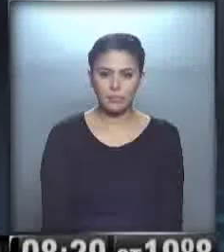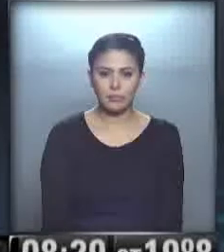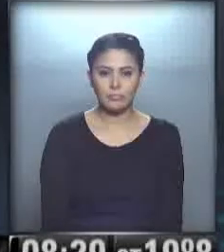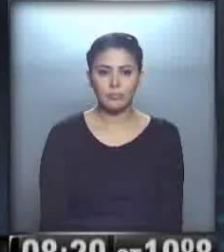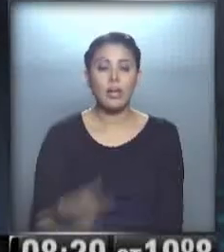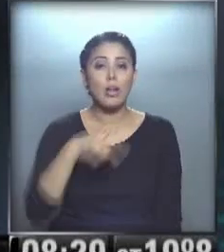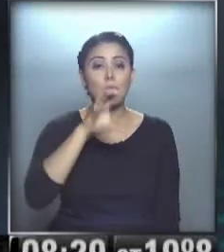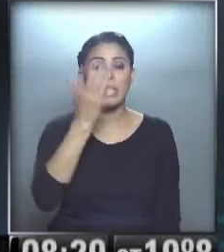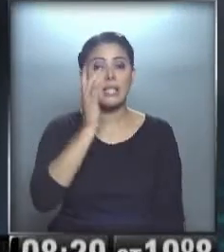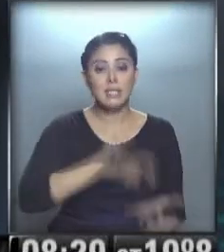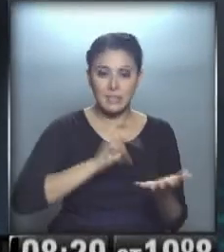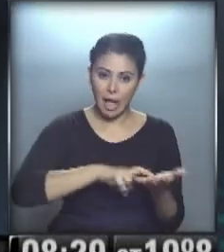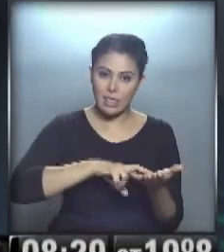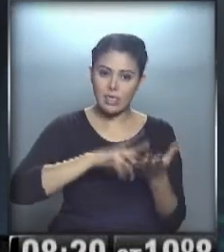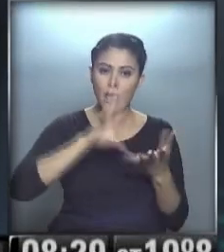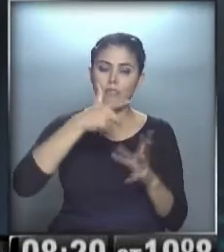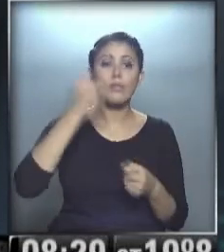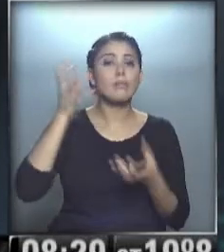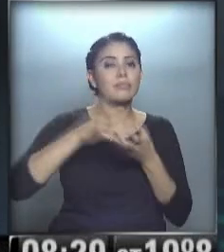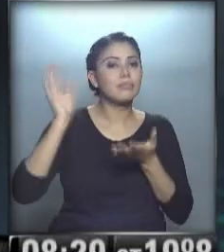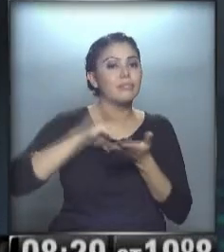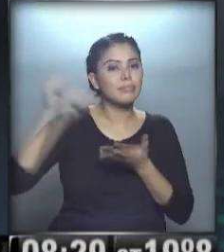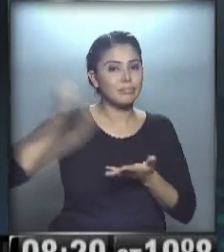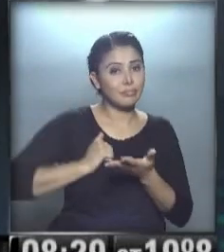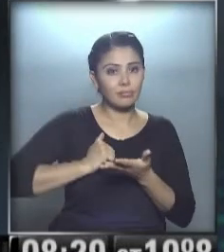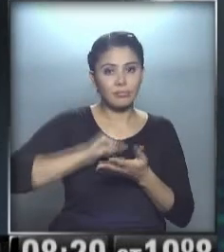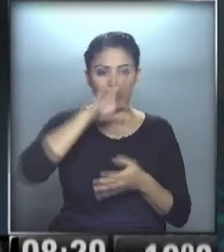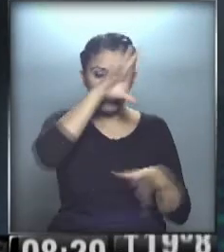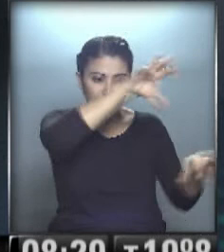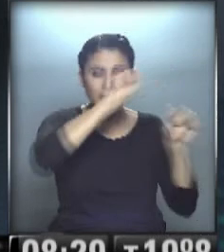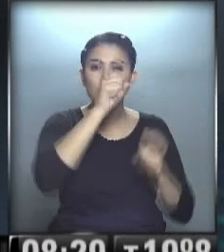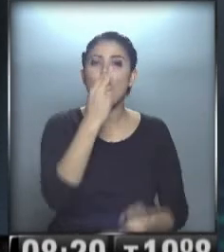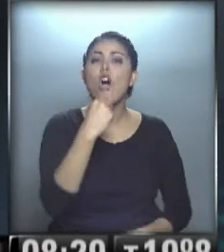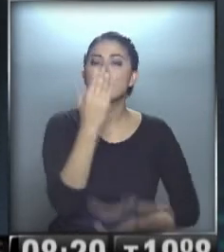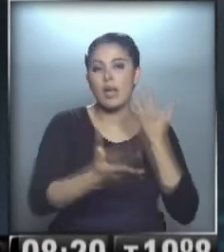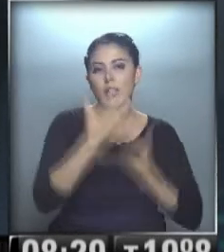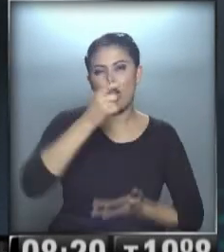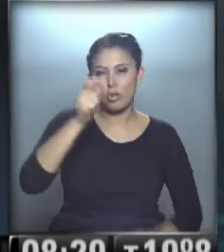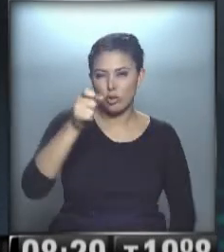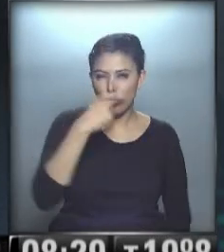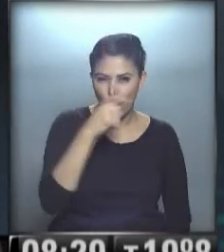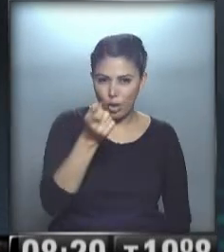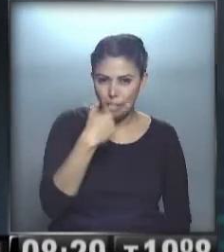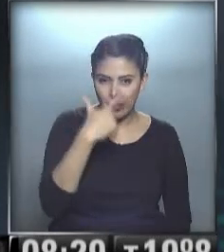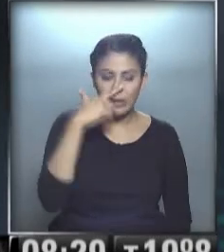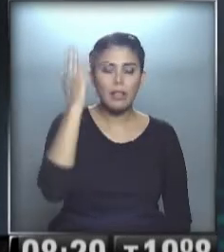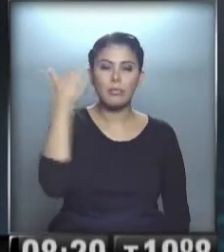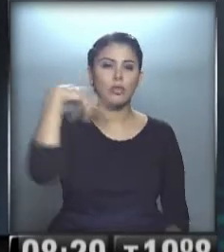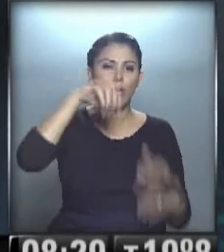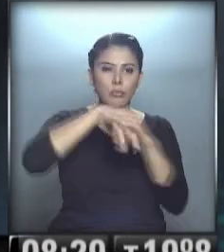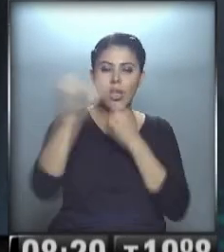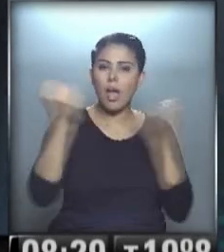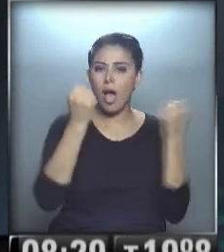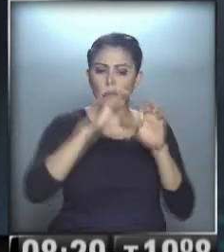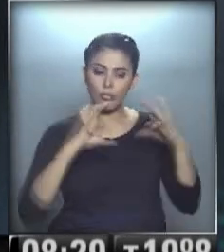Estamos en Salta, en un operativo, Gendarmería Nacional se incautaron 11 kilos de cocaína que estaban ocultos en el paragolpes de un